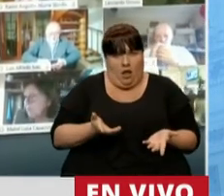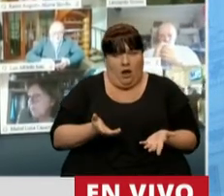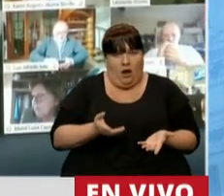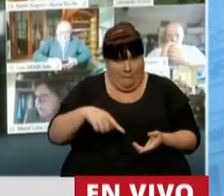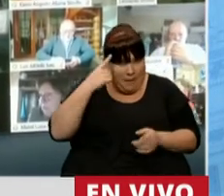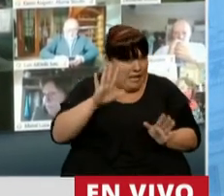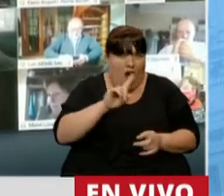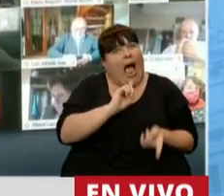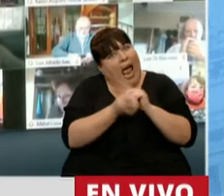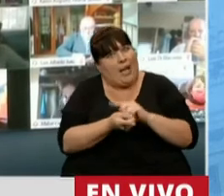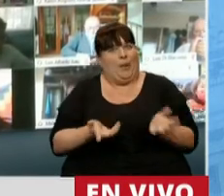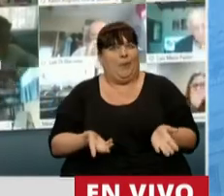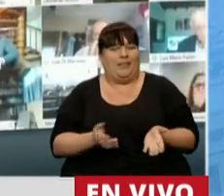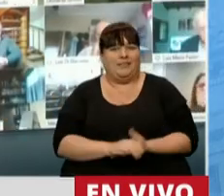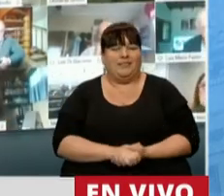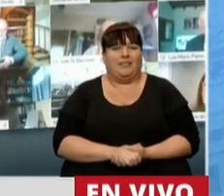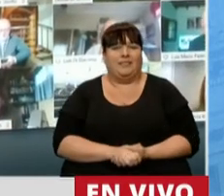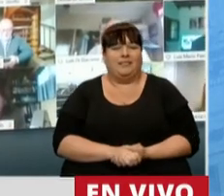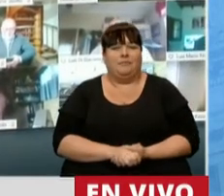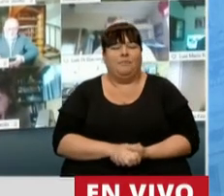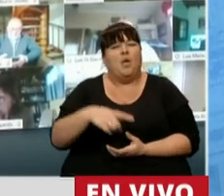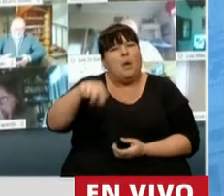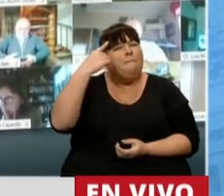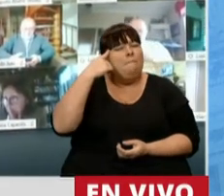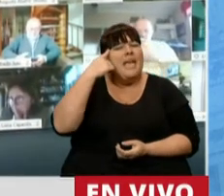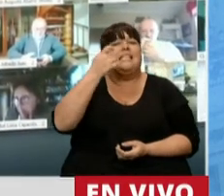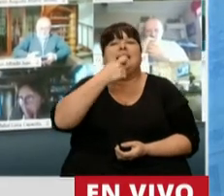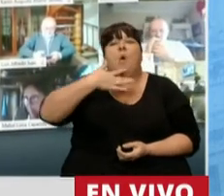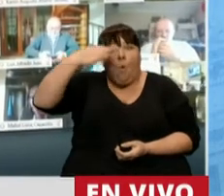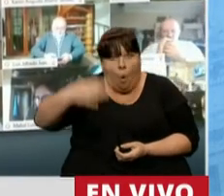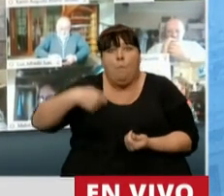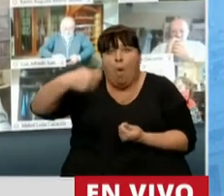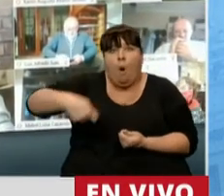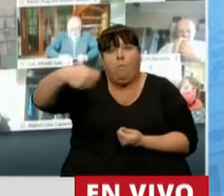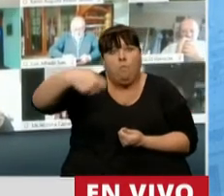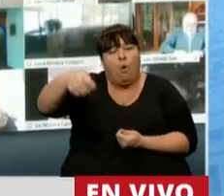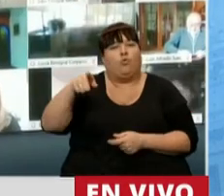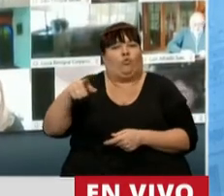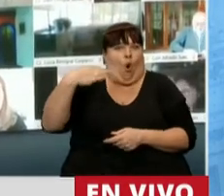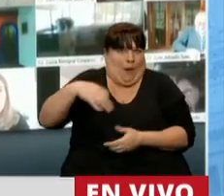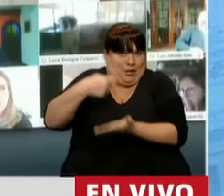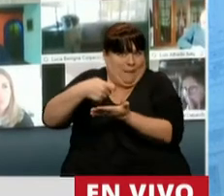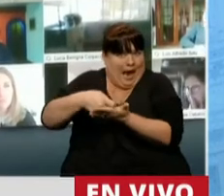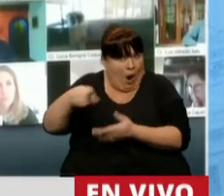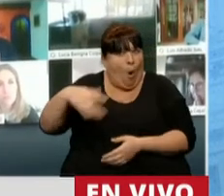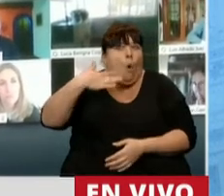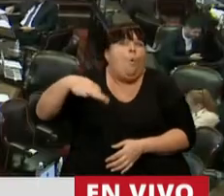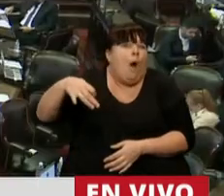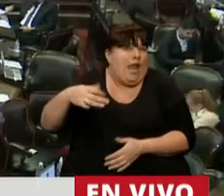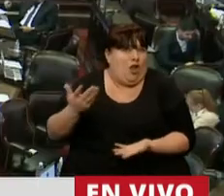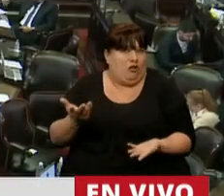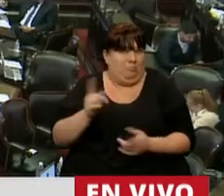Por el contrario, diga. ¿Piensan que los que cumplieron regularmente con sus obligaciones es porque son buenos?